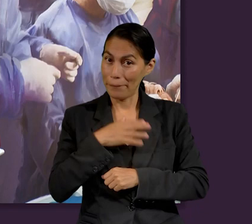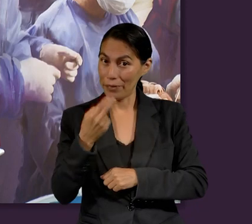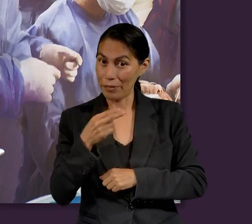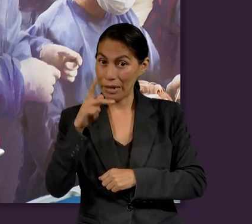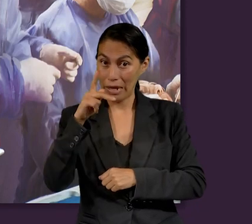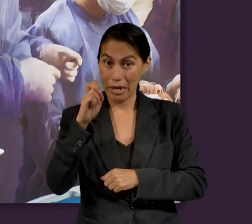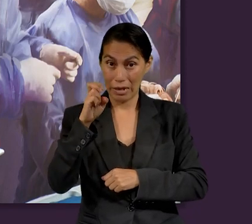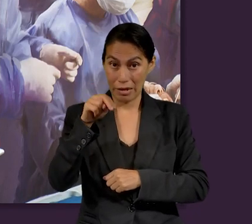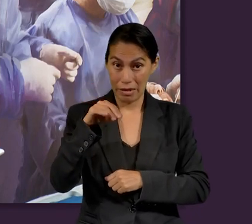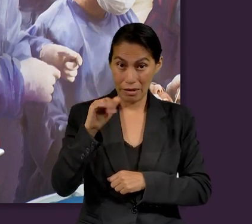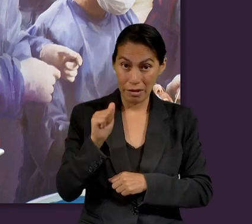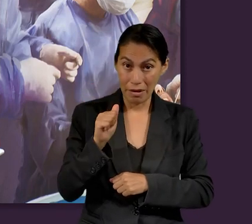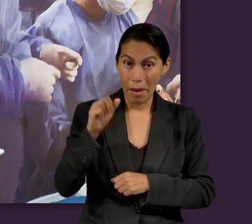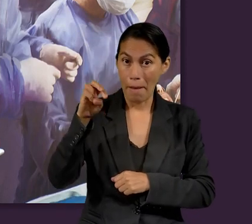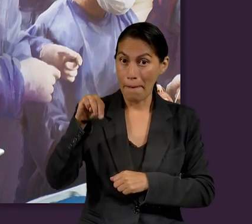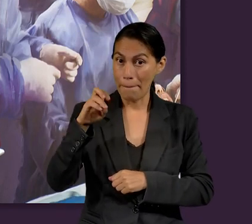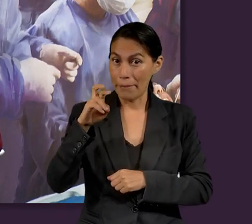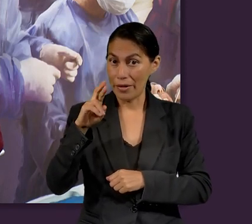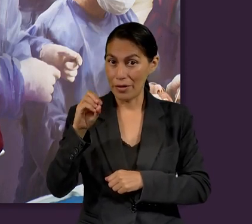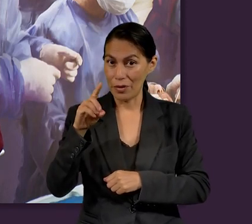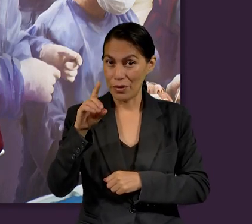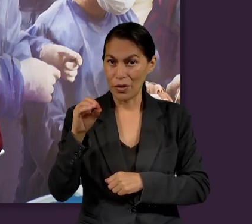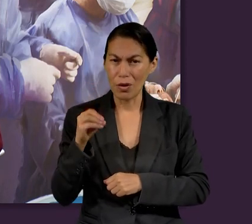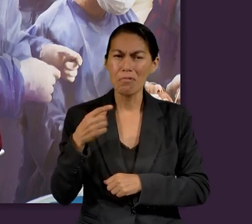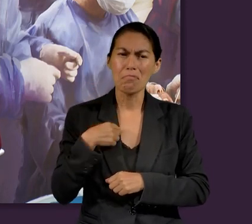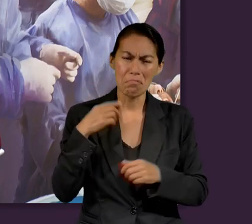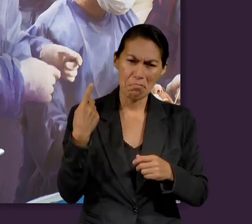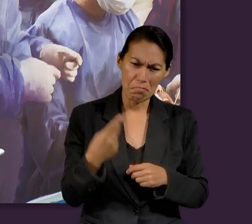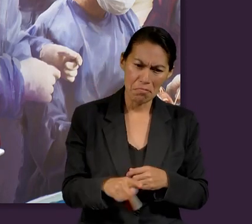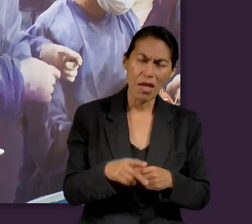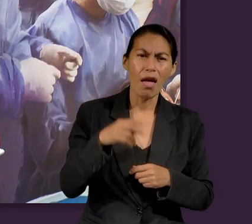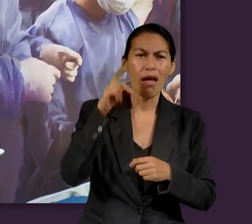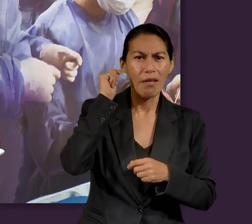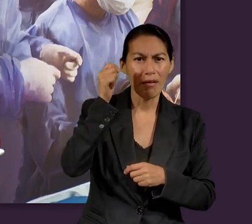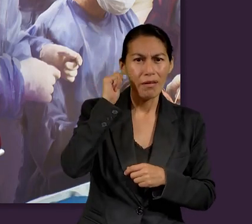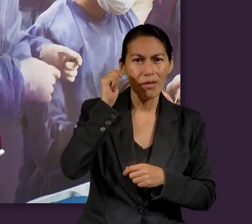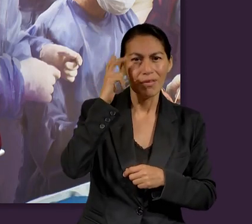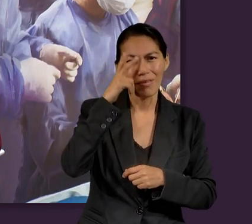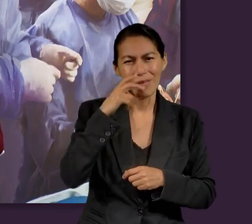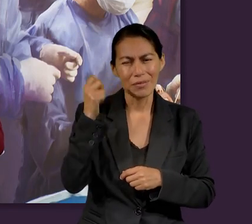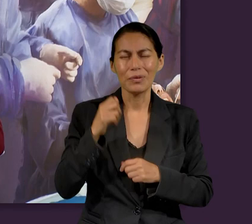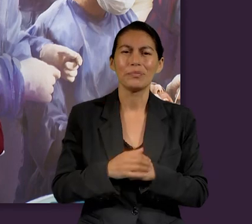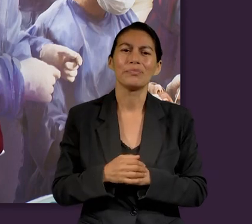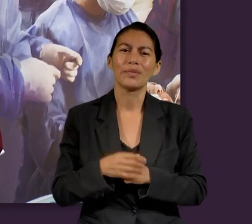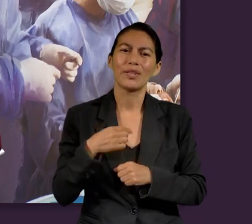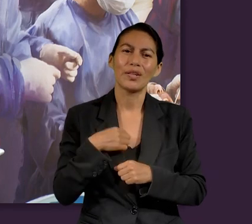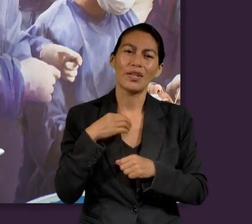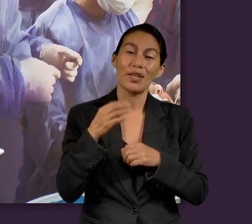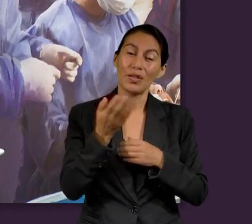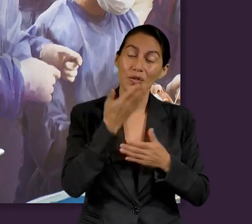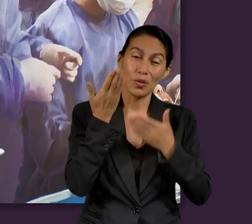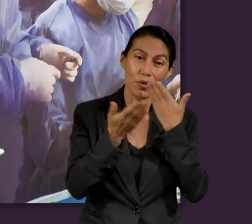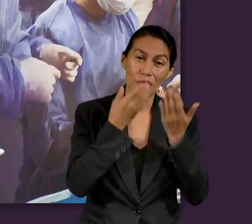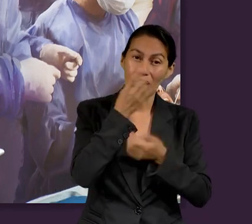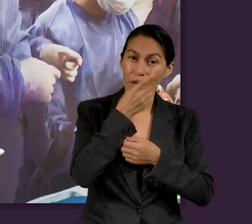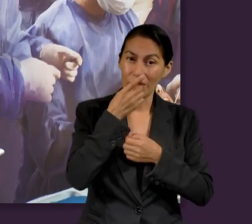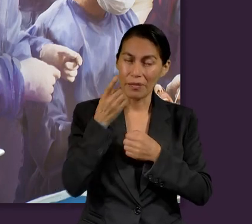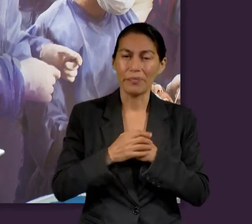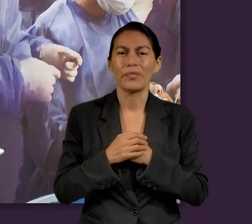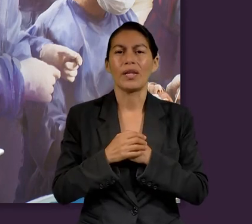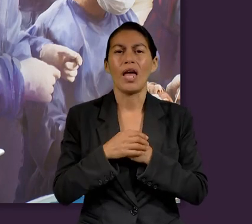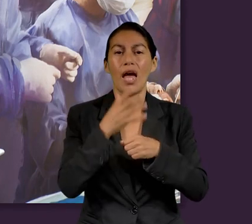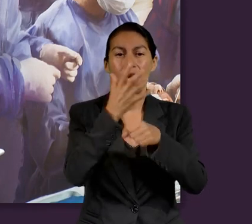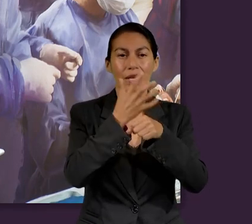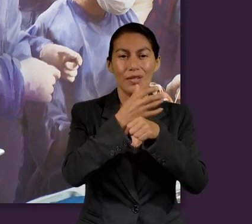gusto. Mi nombre es Kenia Merodio Fierro. Yo soy originaria de Villahermosa, Tabasco y pues estoy estudiando la carrera de Odontología